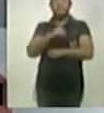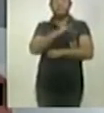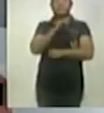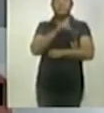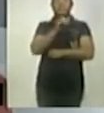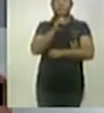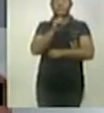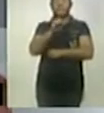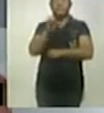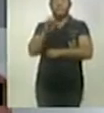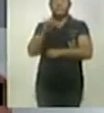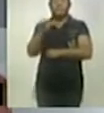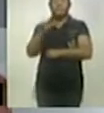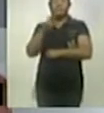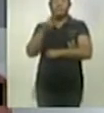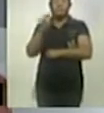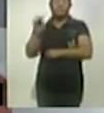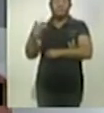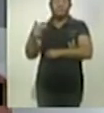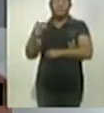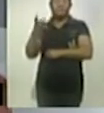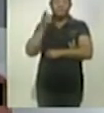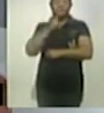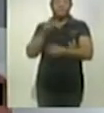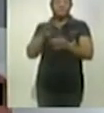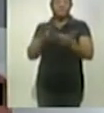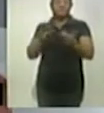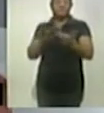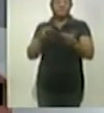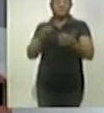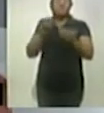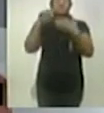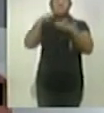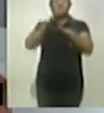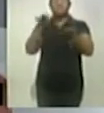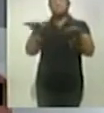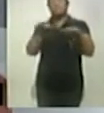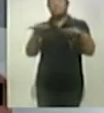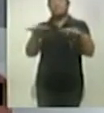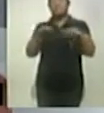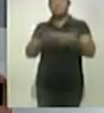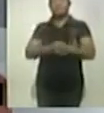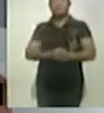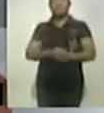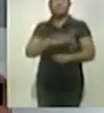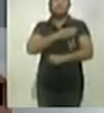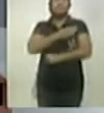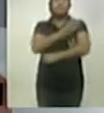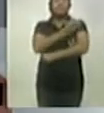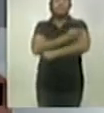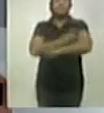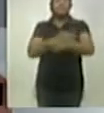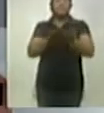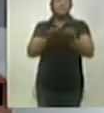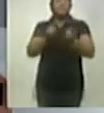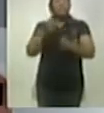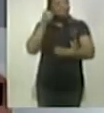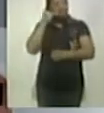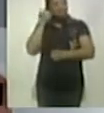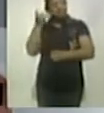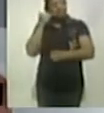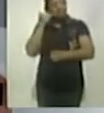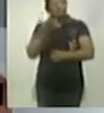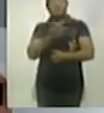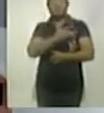Hernández, que nos va a dar más detalles sobre este movimiento telúrico. ¿Cómo está? Muy buenas tardes, un gusto saludarle. Bueno, pues se sintió